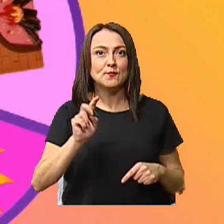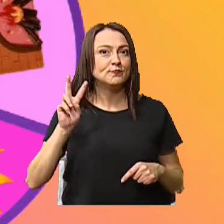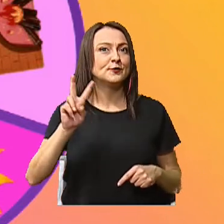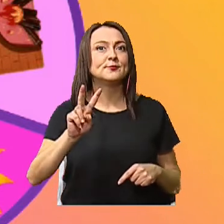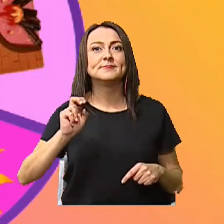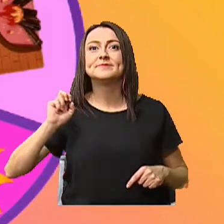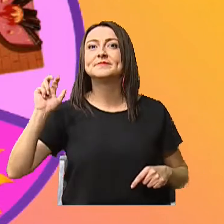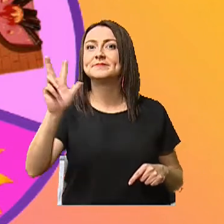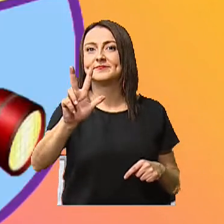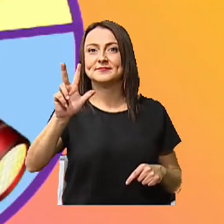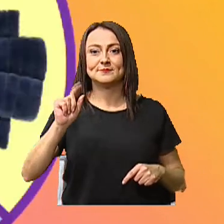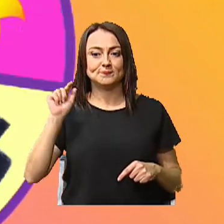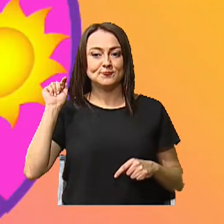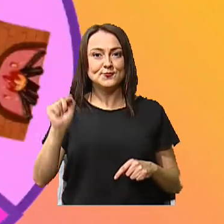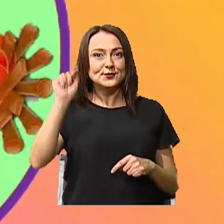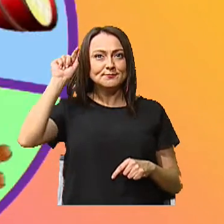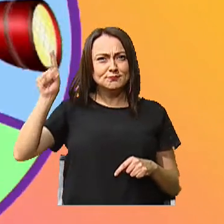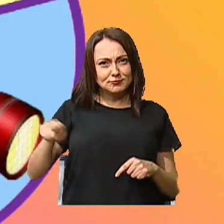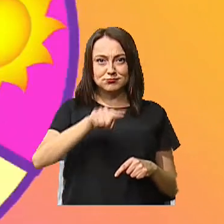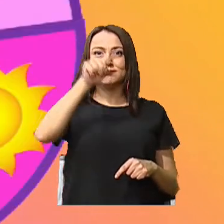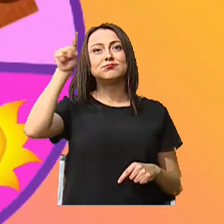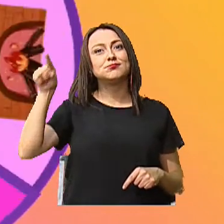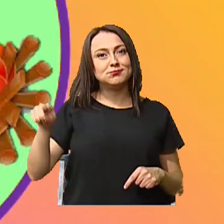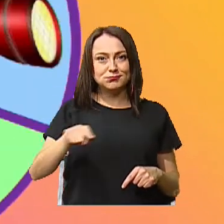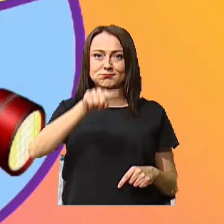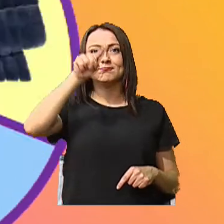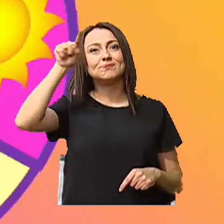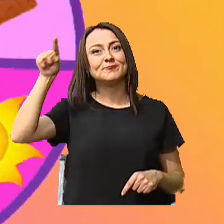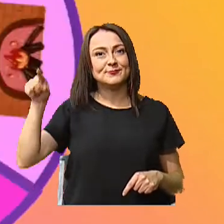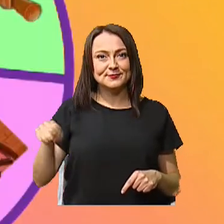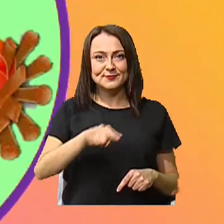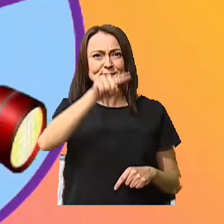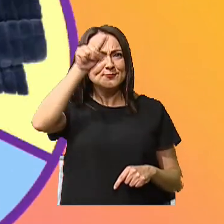dos, tres. Pulsa. Pulsa.